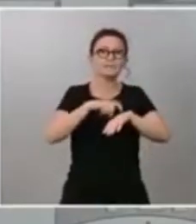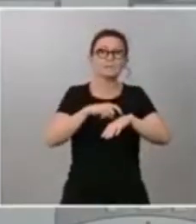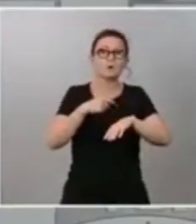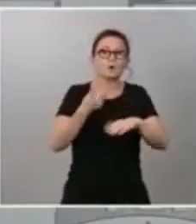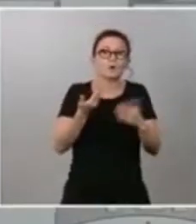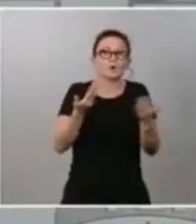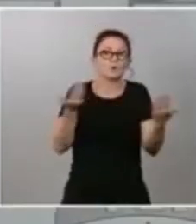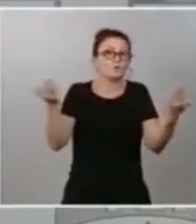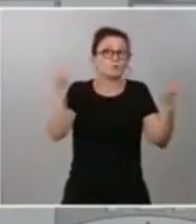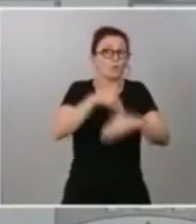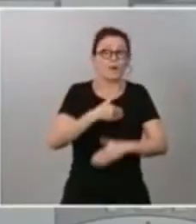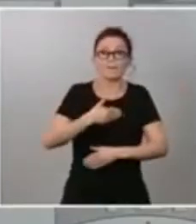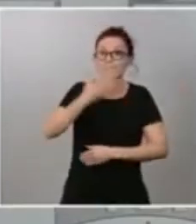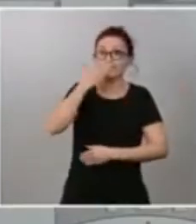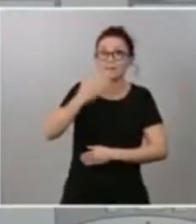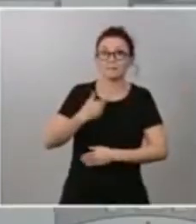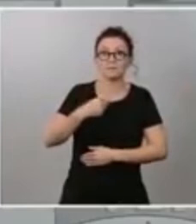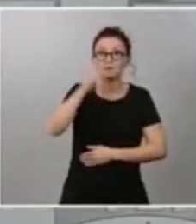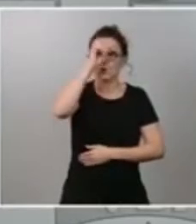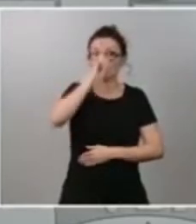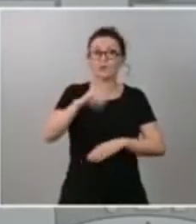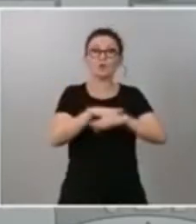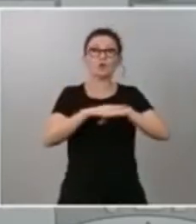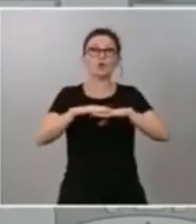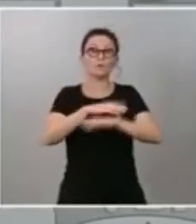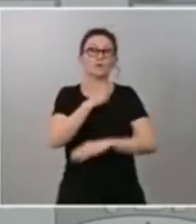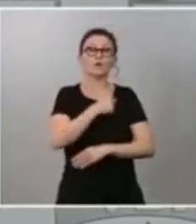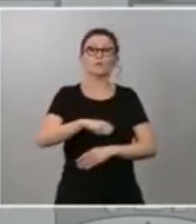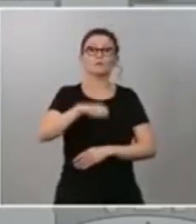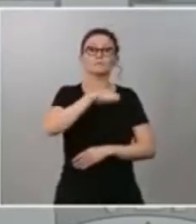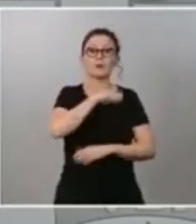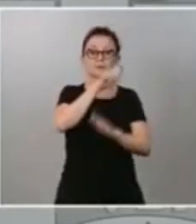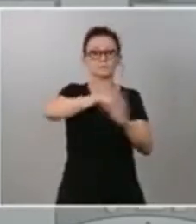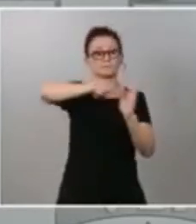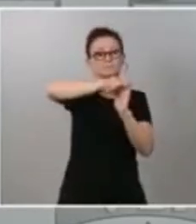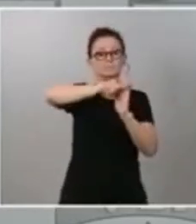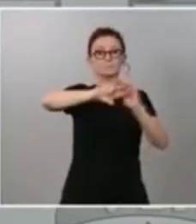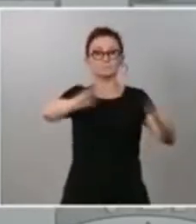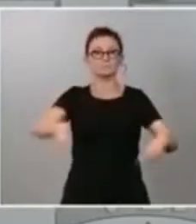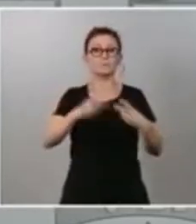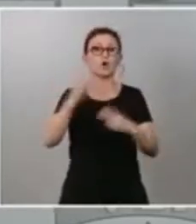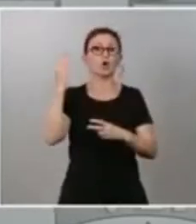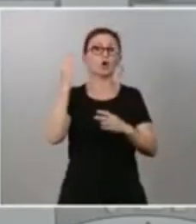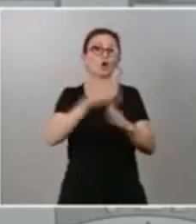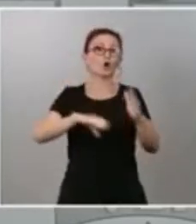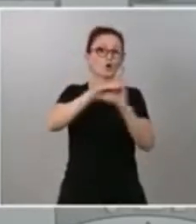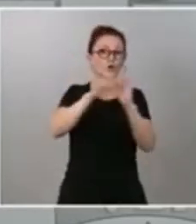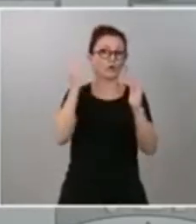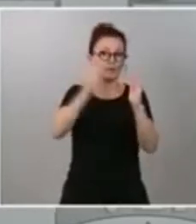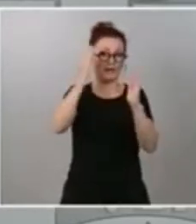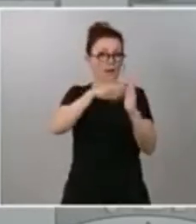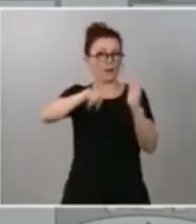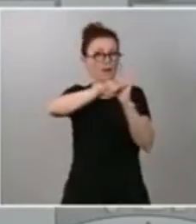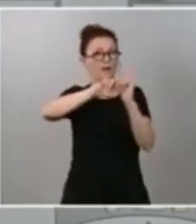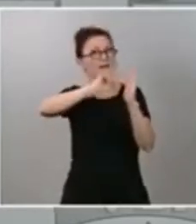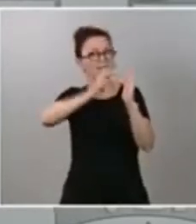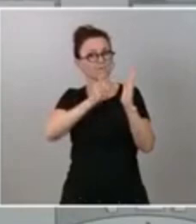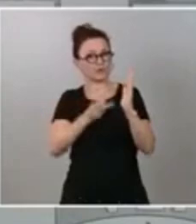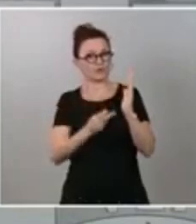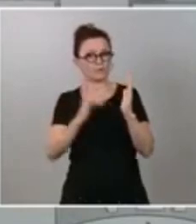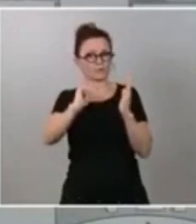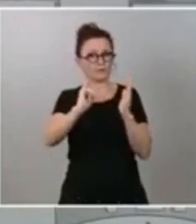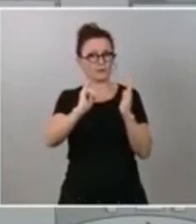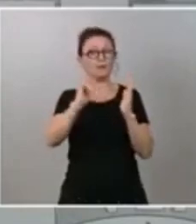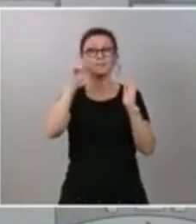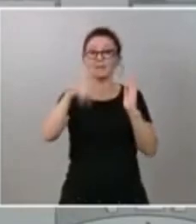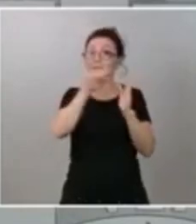mundo sabe es que el gobierno de España tiene en su hoja de ruta una modificación del código penal en la cual también se incluyen algunas de estas cuestiones que usted ha comentado y en